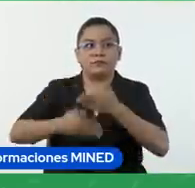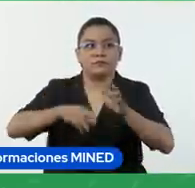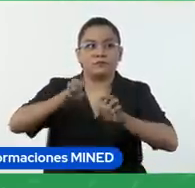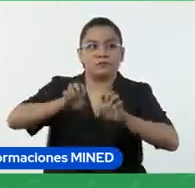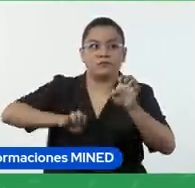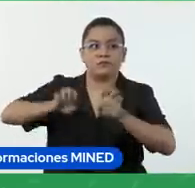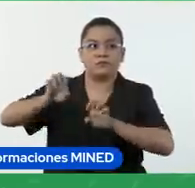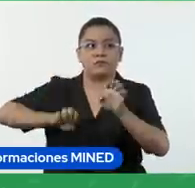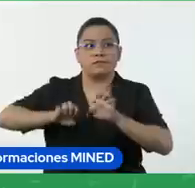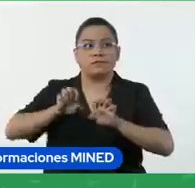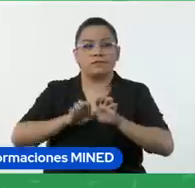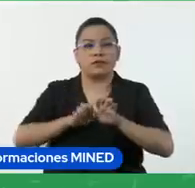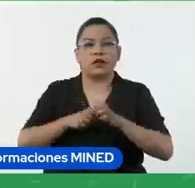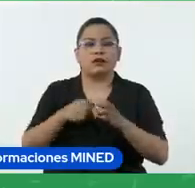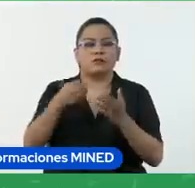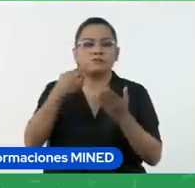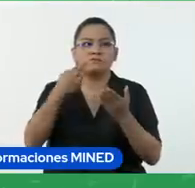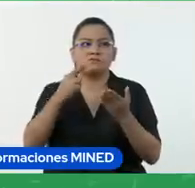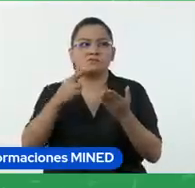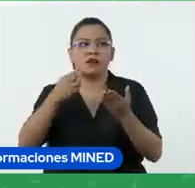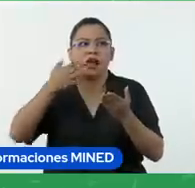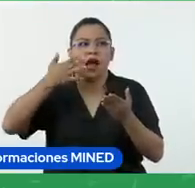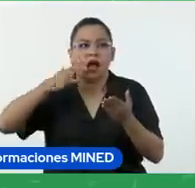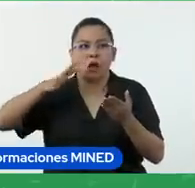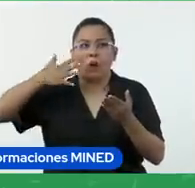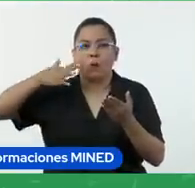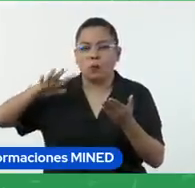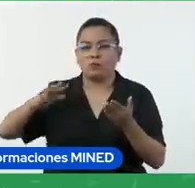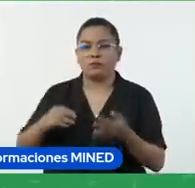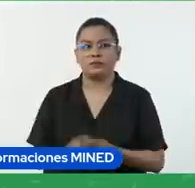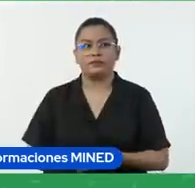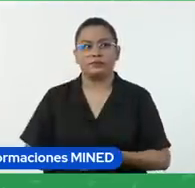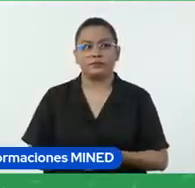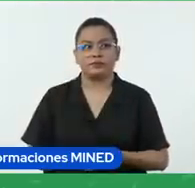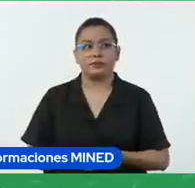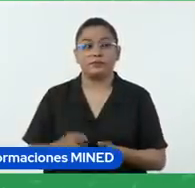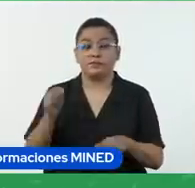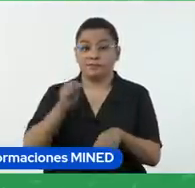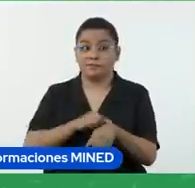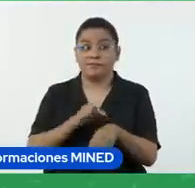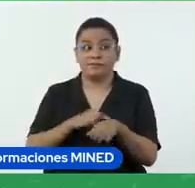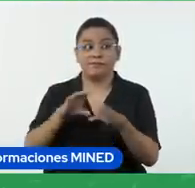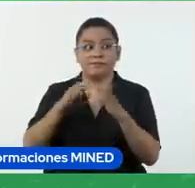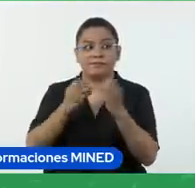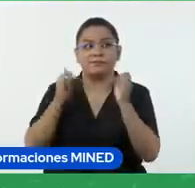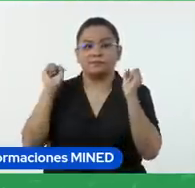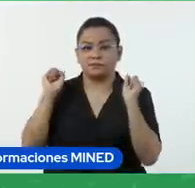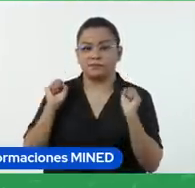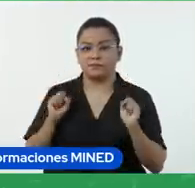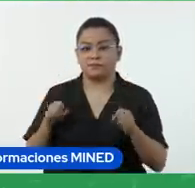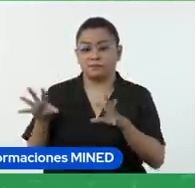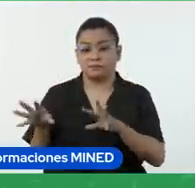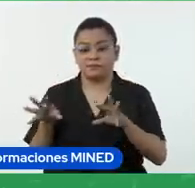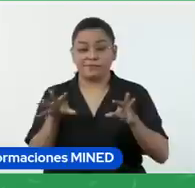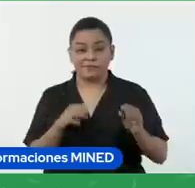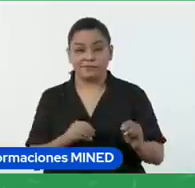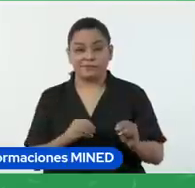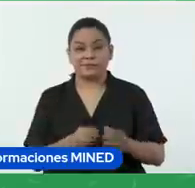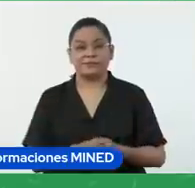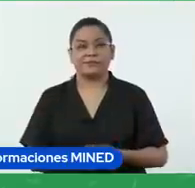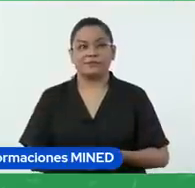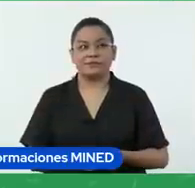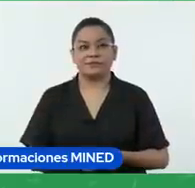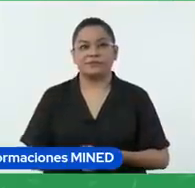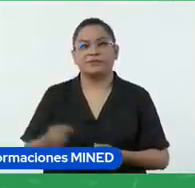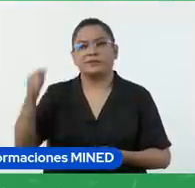y revisaremos algunos ejemplos de momentos de la clase que podrían ser aplicados. Se debe